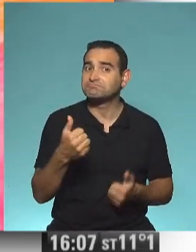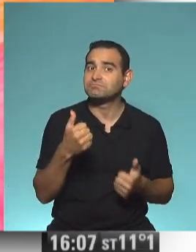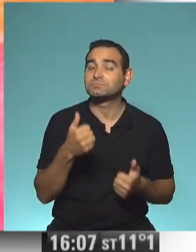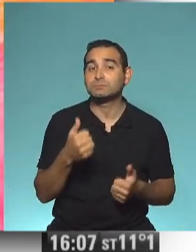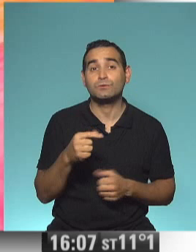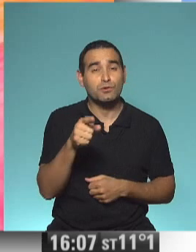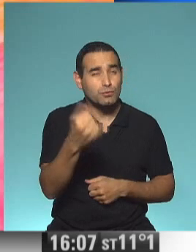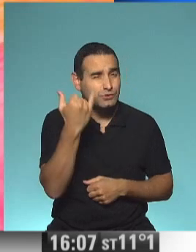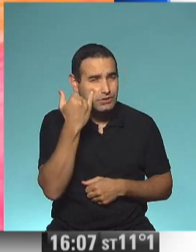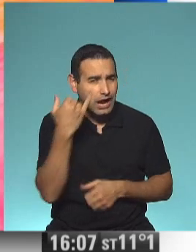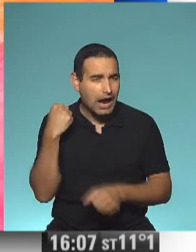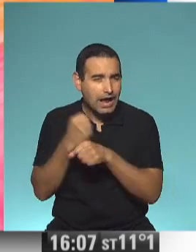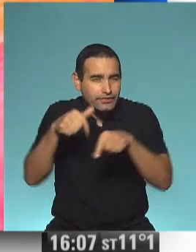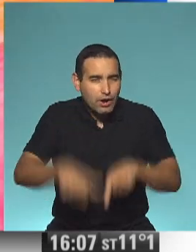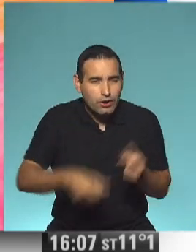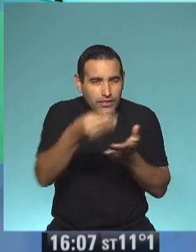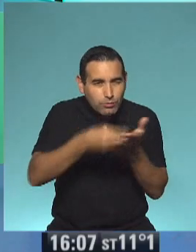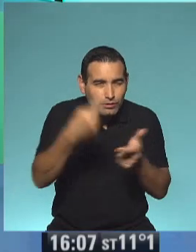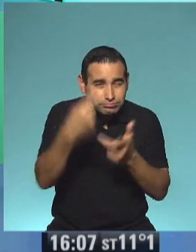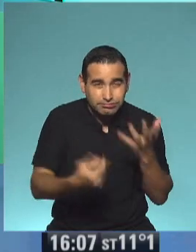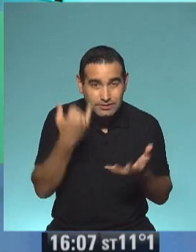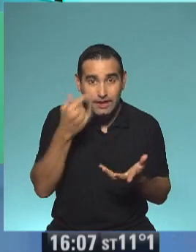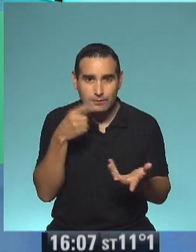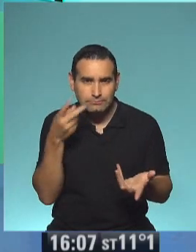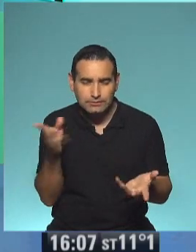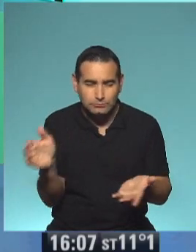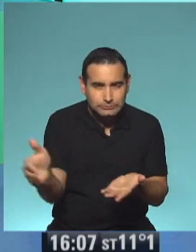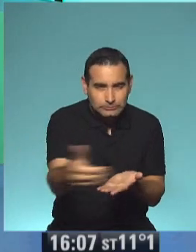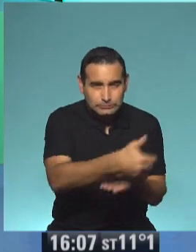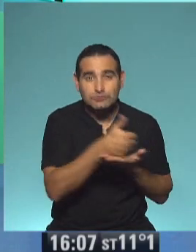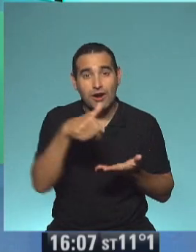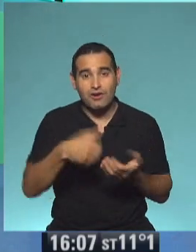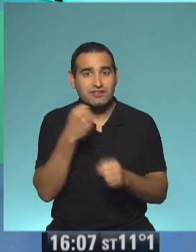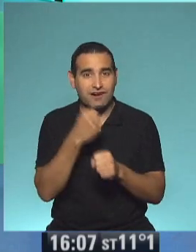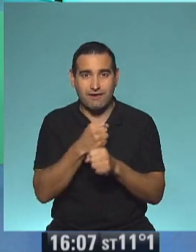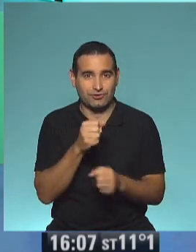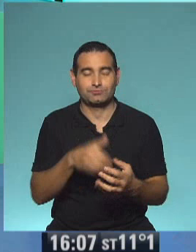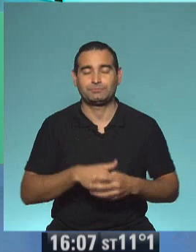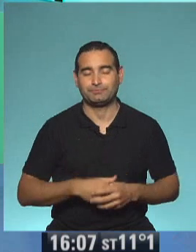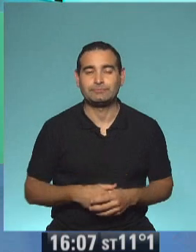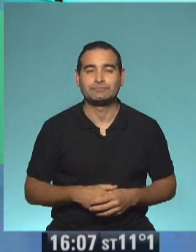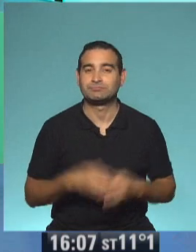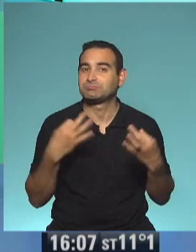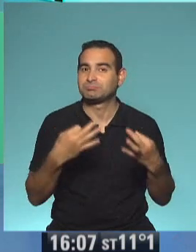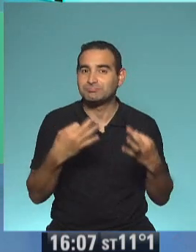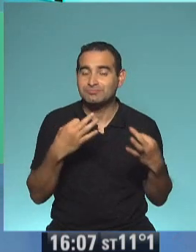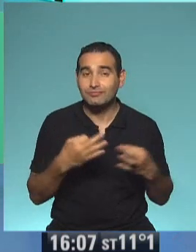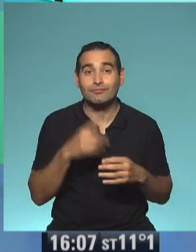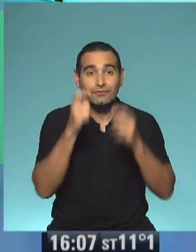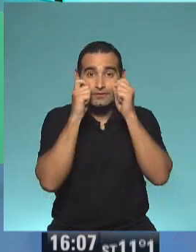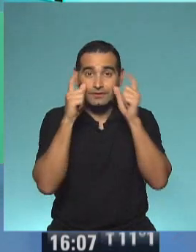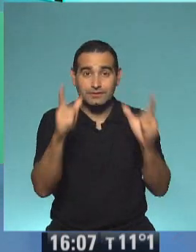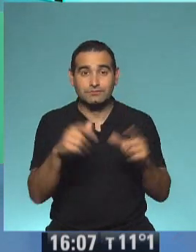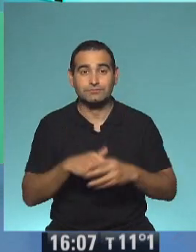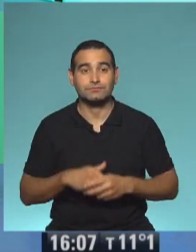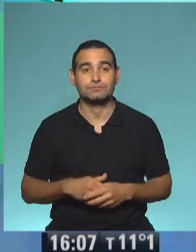así que si estuvieron haciendo trabajos de plástica, ya saben, los van buscando porque vamos a trabajar con todos ellos. Buenísimo, así que atenten a mano.